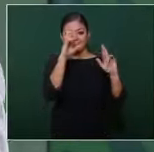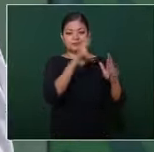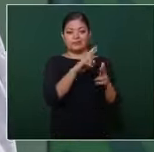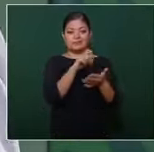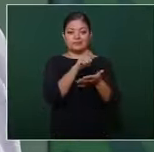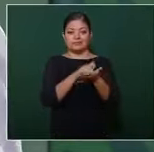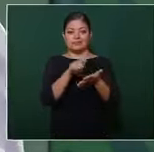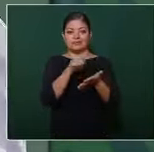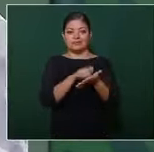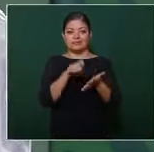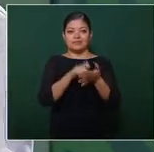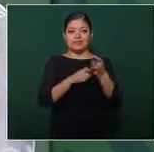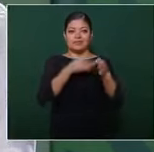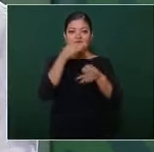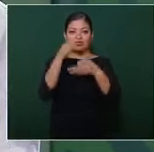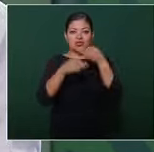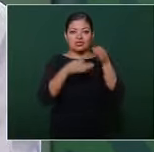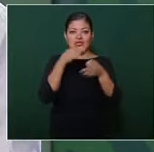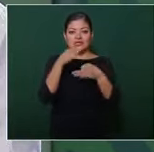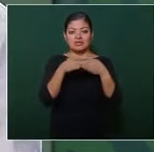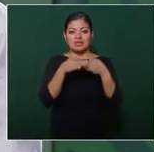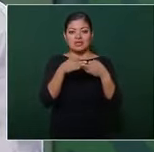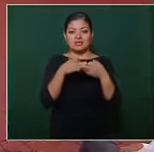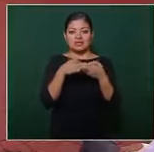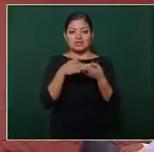de noticias del imperio